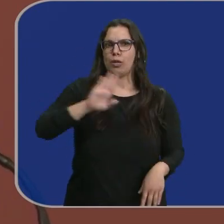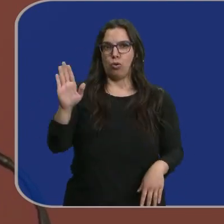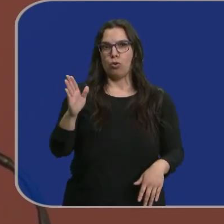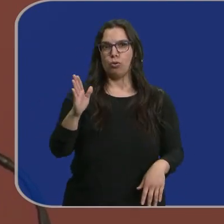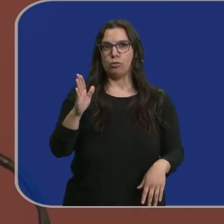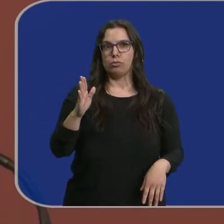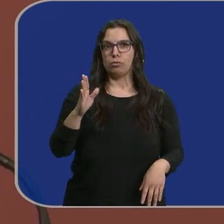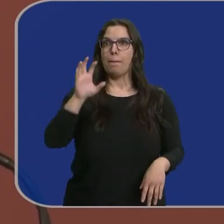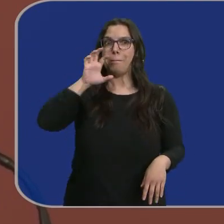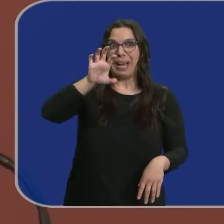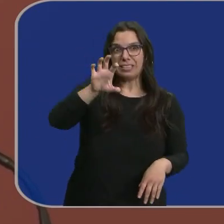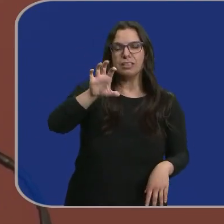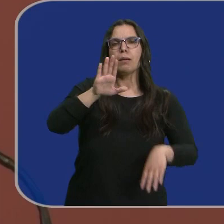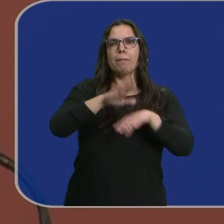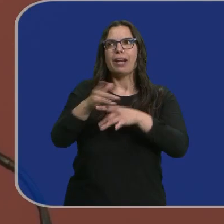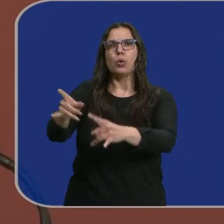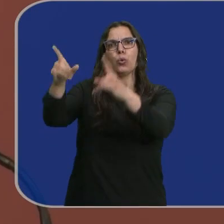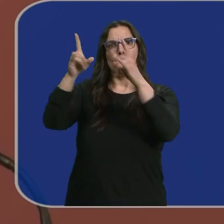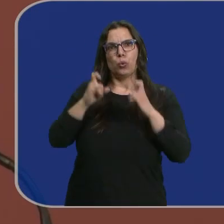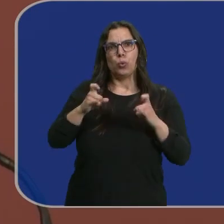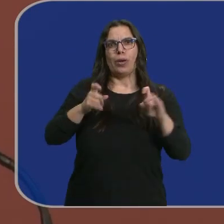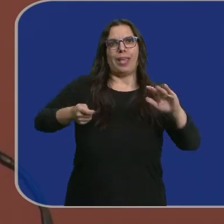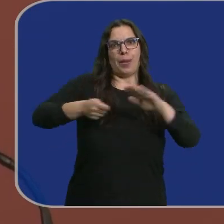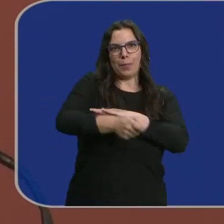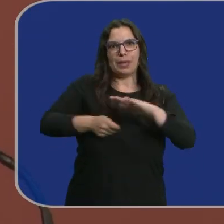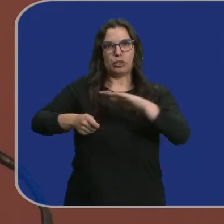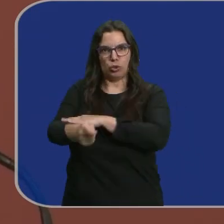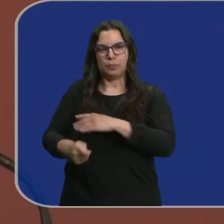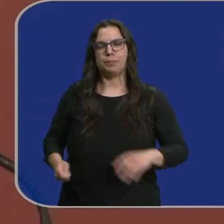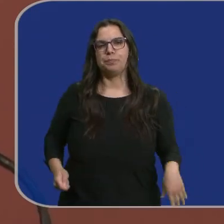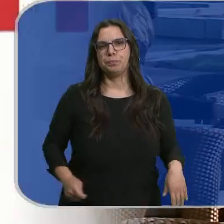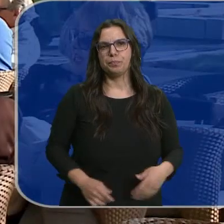como país para poder atraer inversiones.